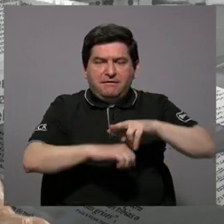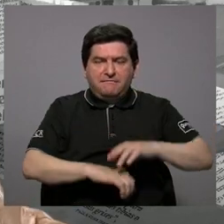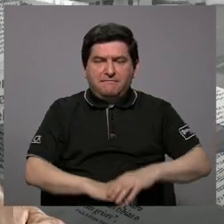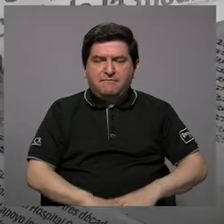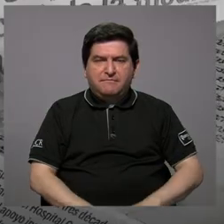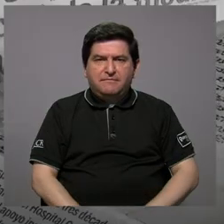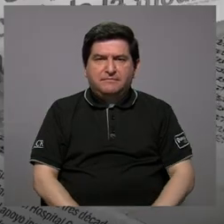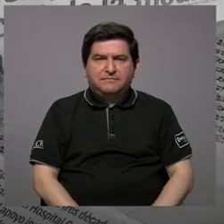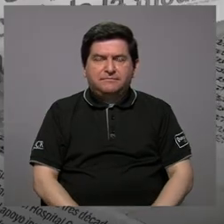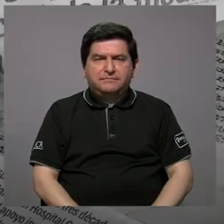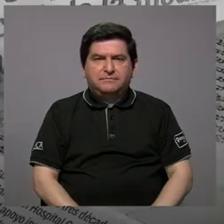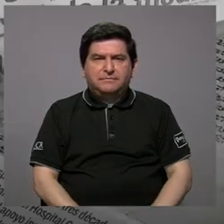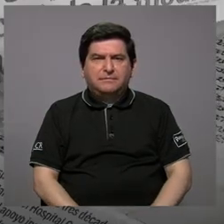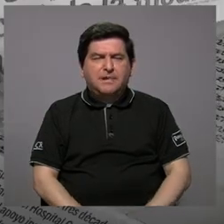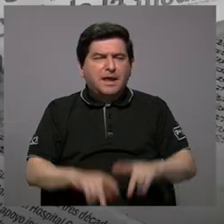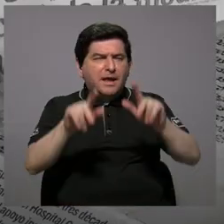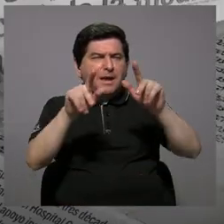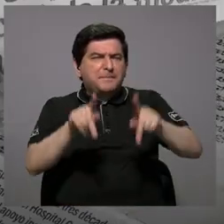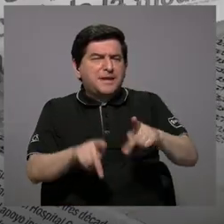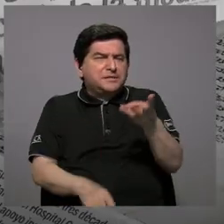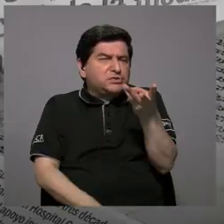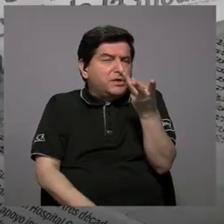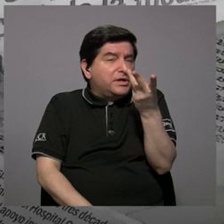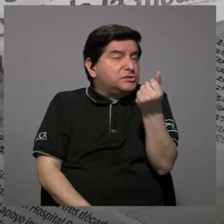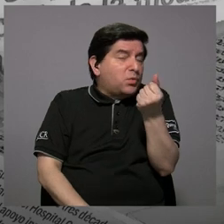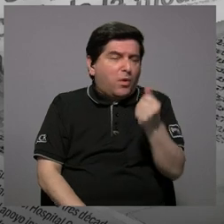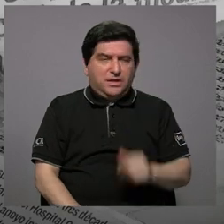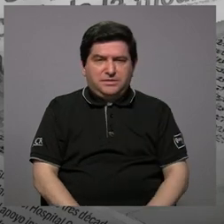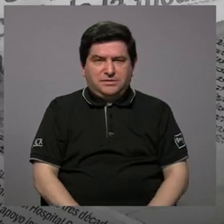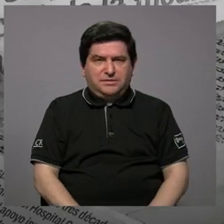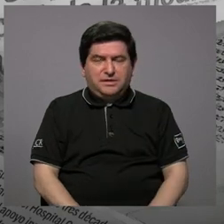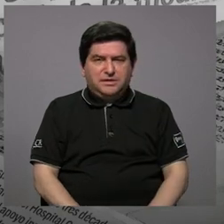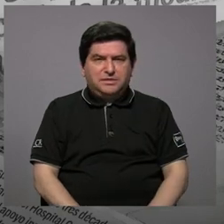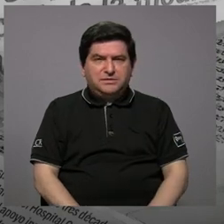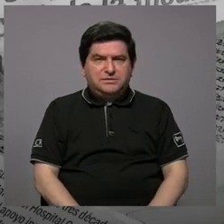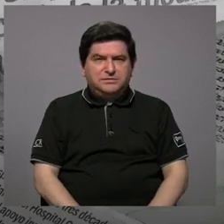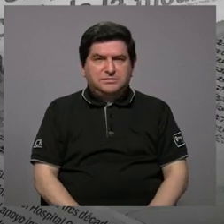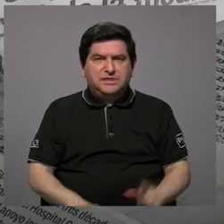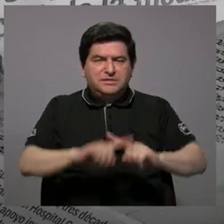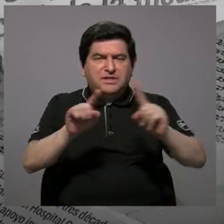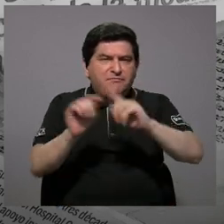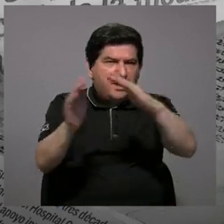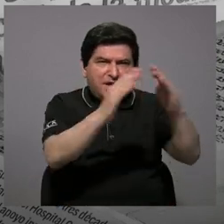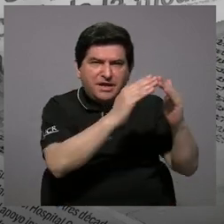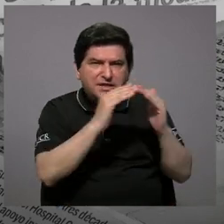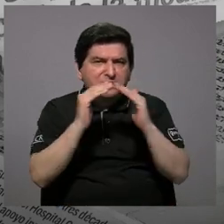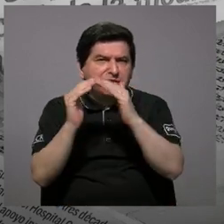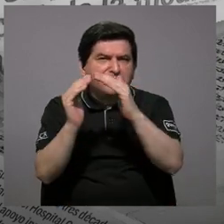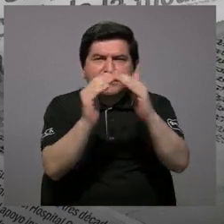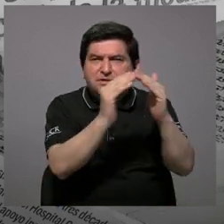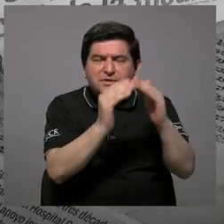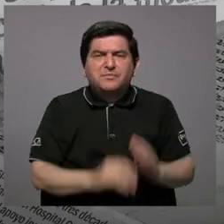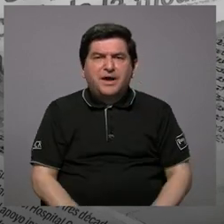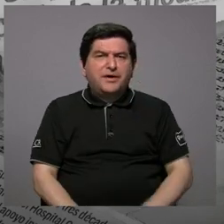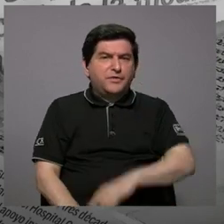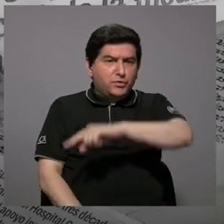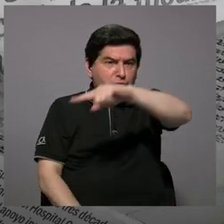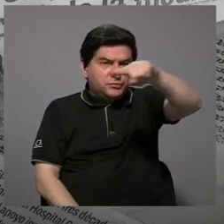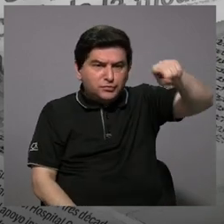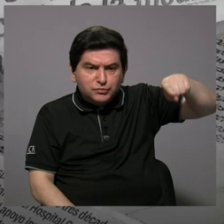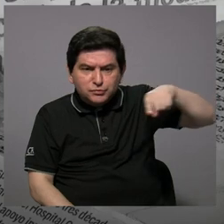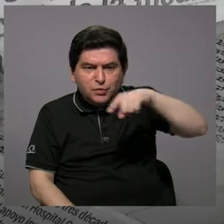¿Cuántas personas aproximadamente reúnen en las barriadas, en la vecindad, que ustedes